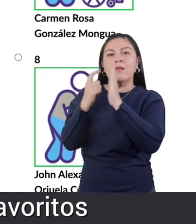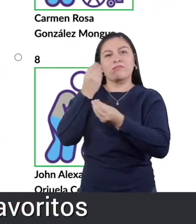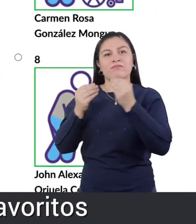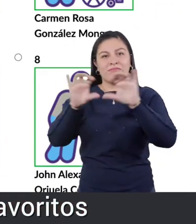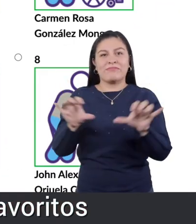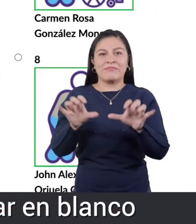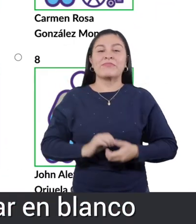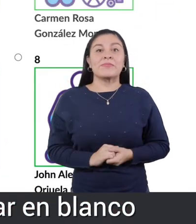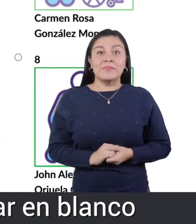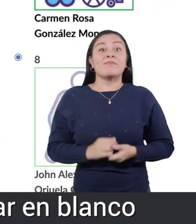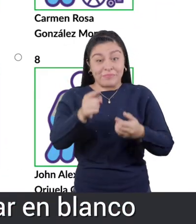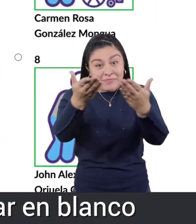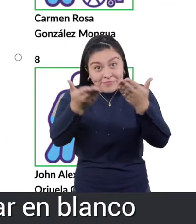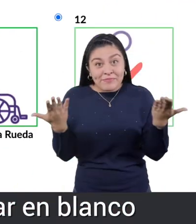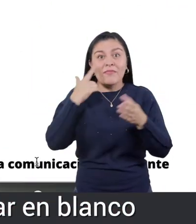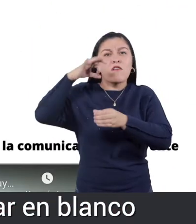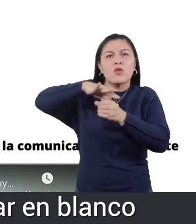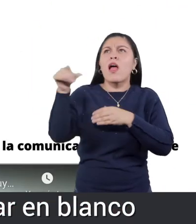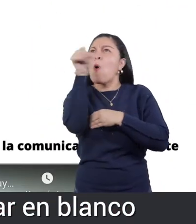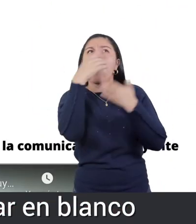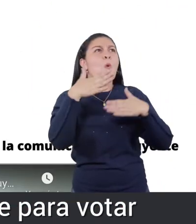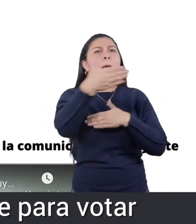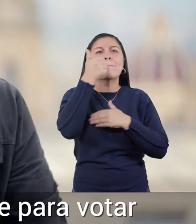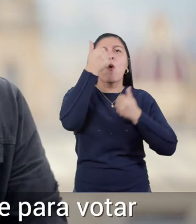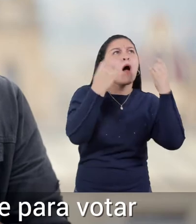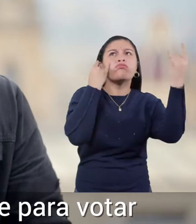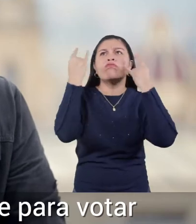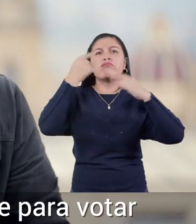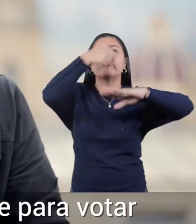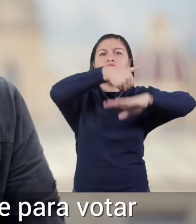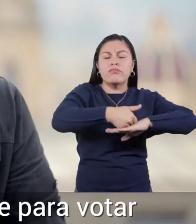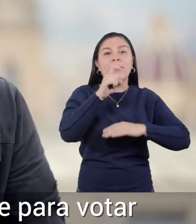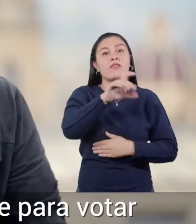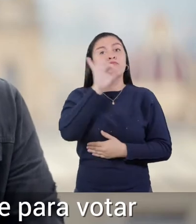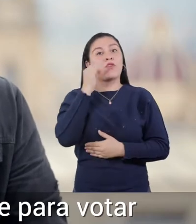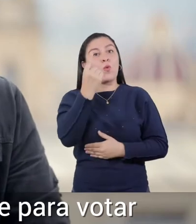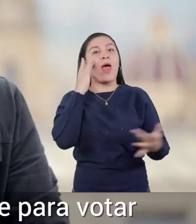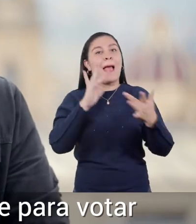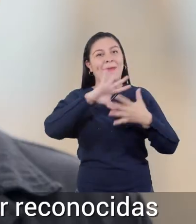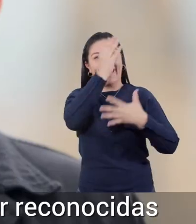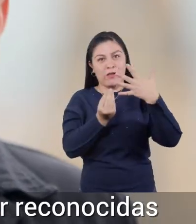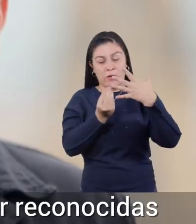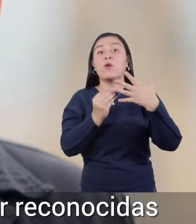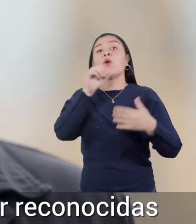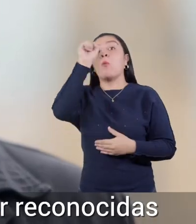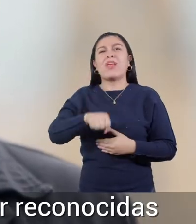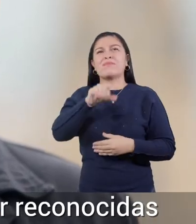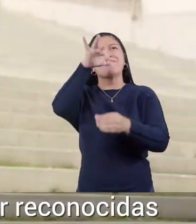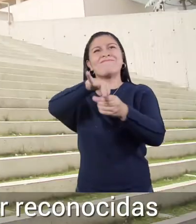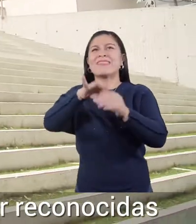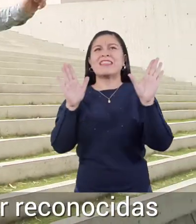favoritos. Si quieres, también puedes votar en blanco. Tienes hasta el 21 de noviembre para votar. Las buenas